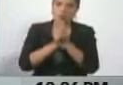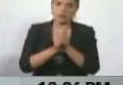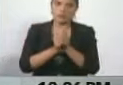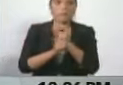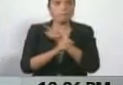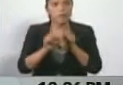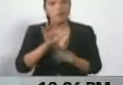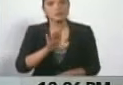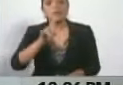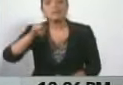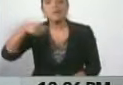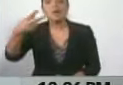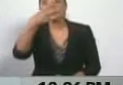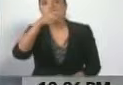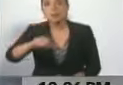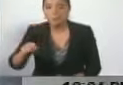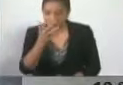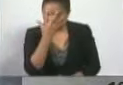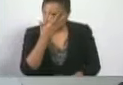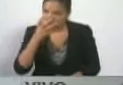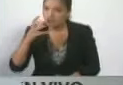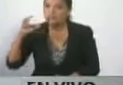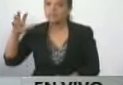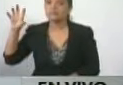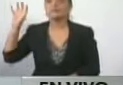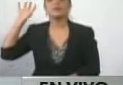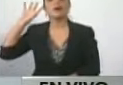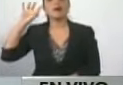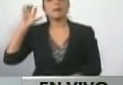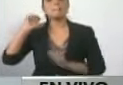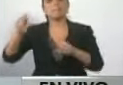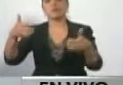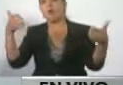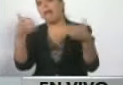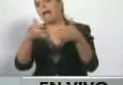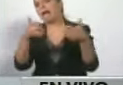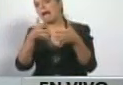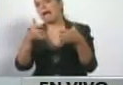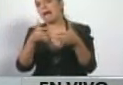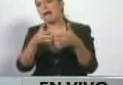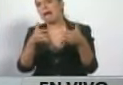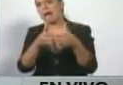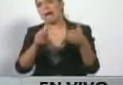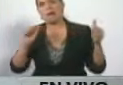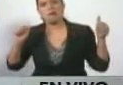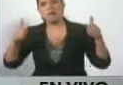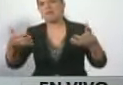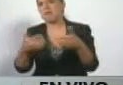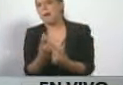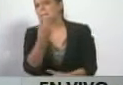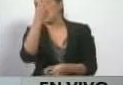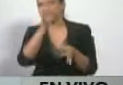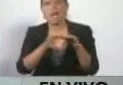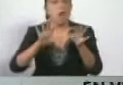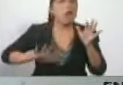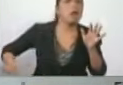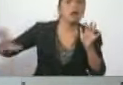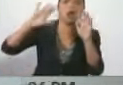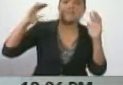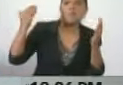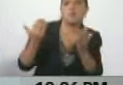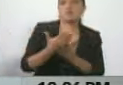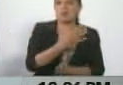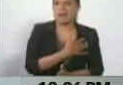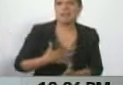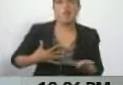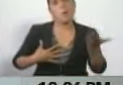Pasaron dos semanas y se quitó la máscara. Así es. Y se lanzó entonces para la guerra civil. Y en la guerra el primero de septiembre y por el mundo tratando de buscar la intervención de